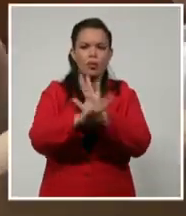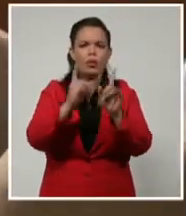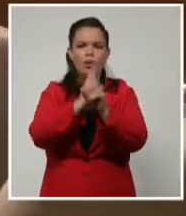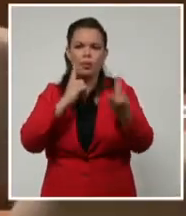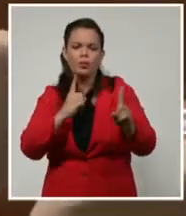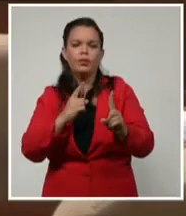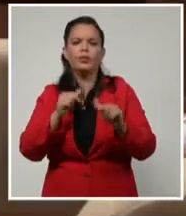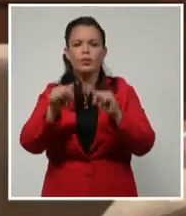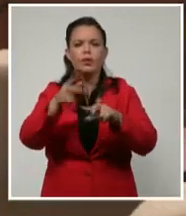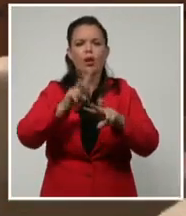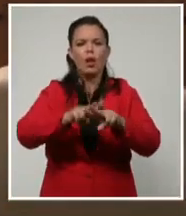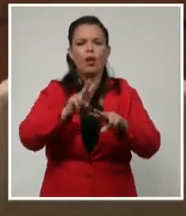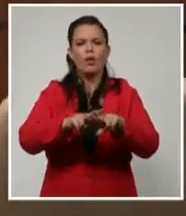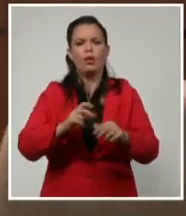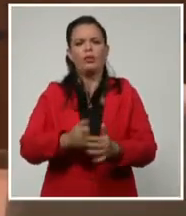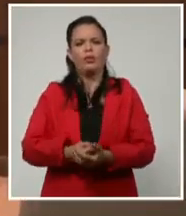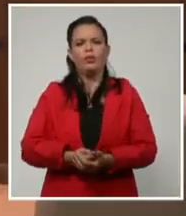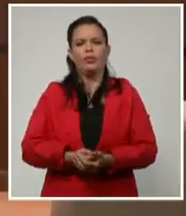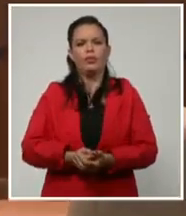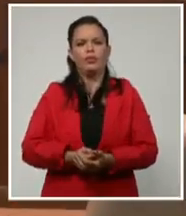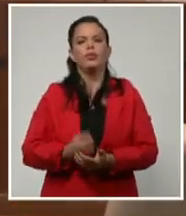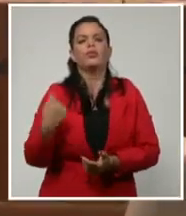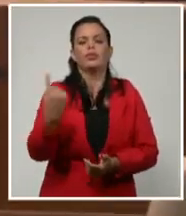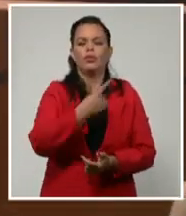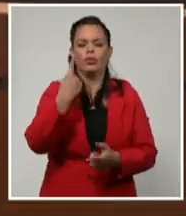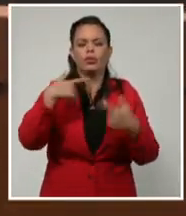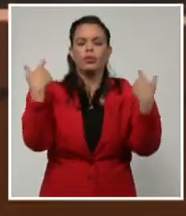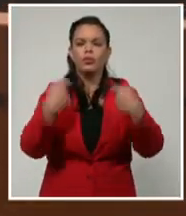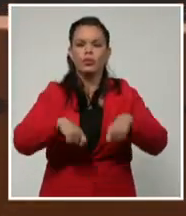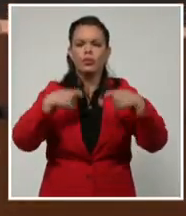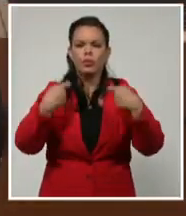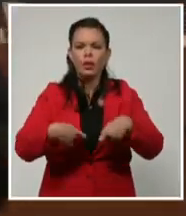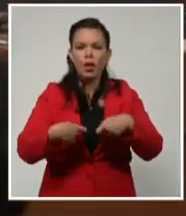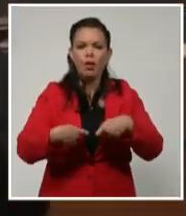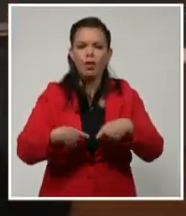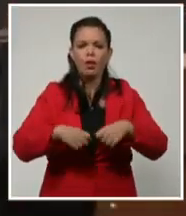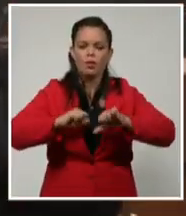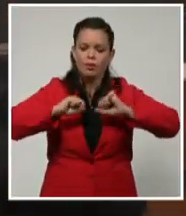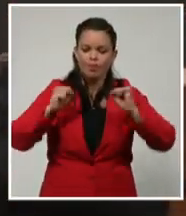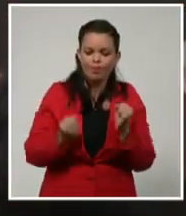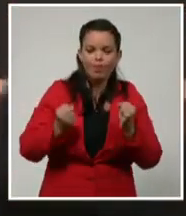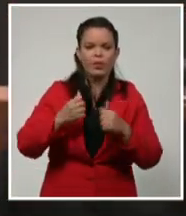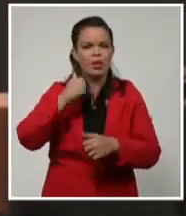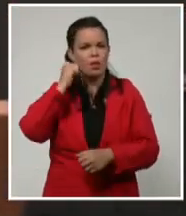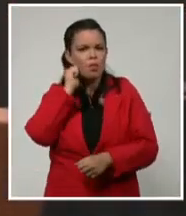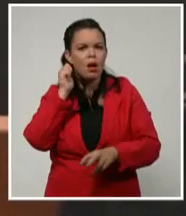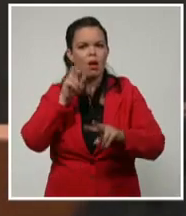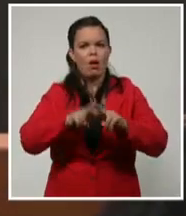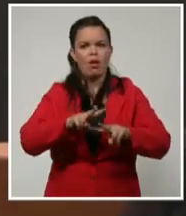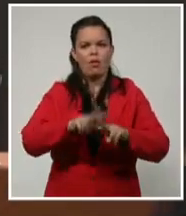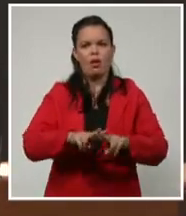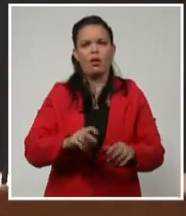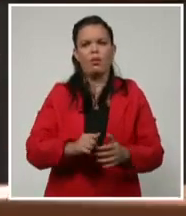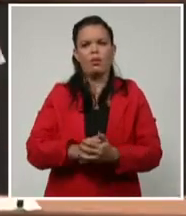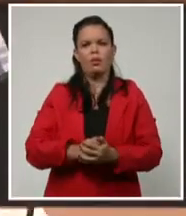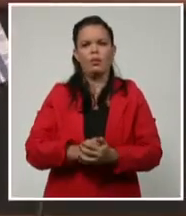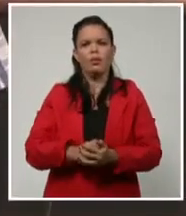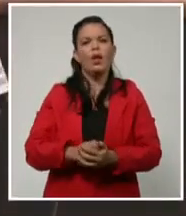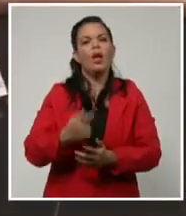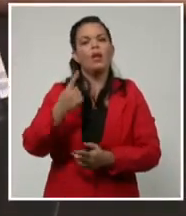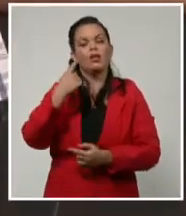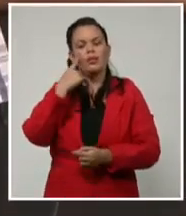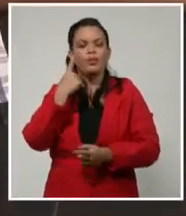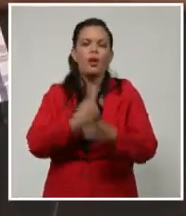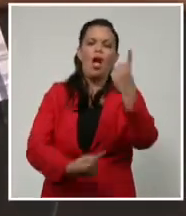Nosotros debemos ir a medidas de más envergadura en la capital. Uno tiene la percepción de que hay lugares